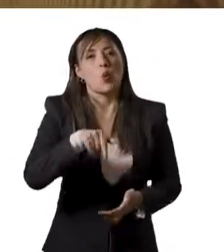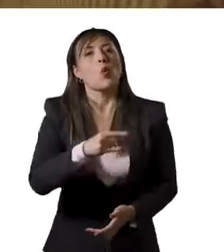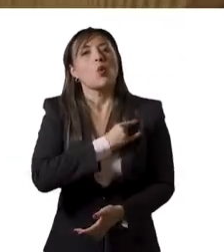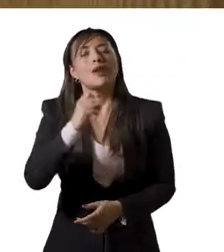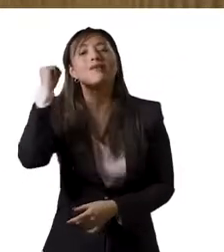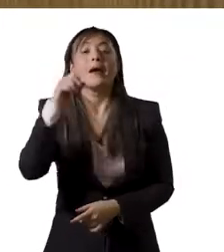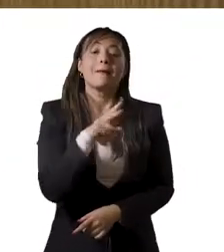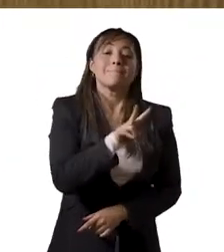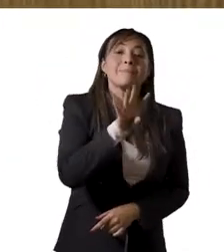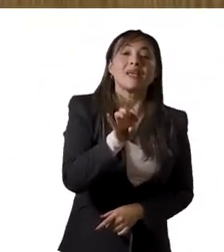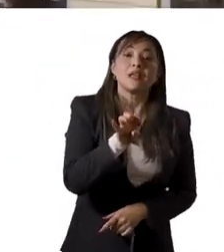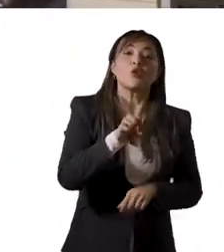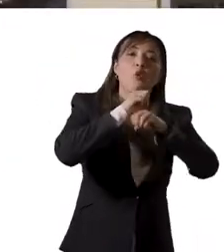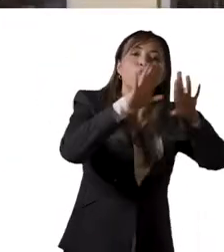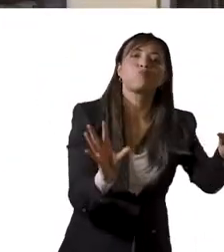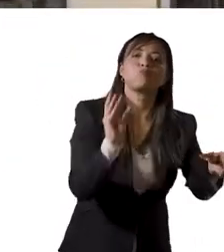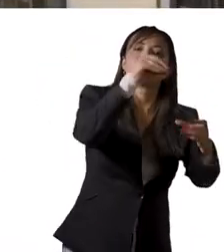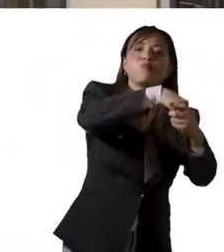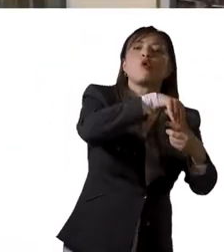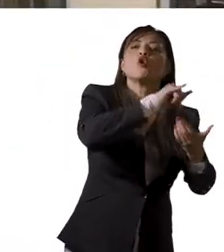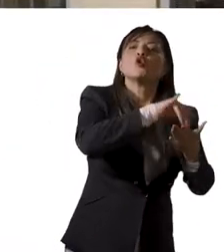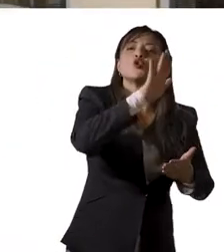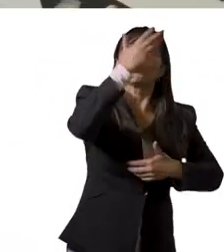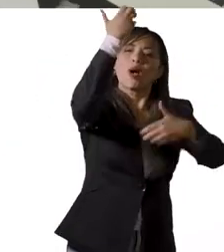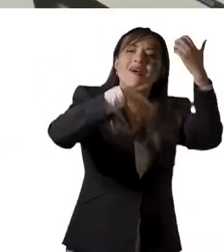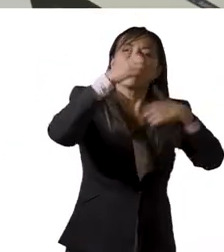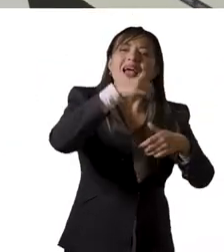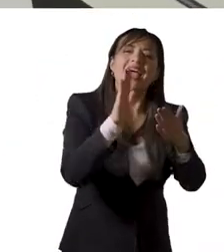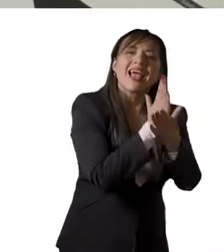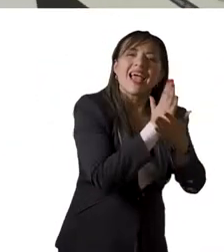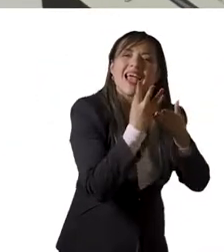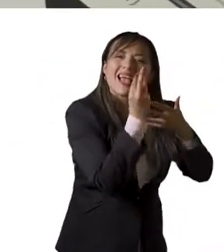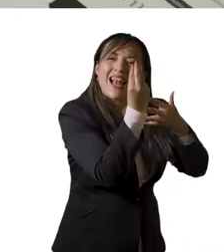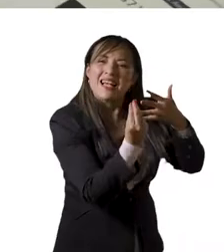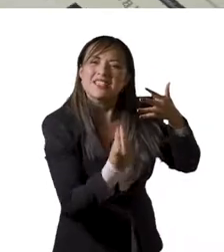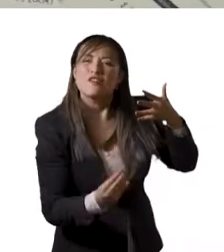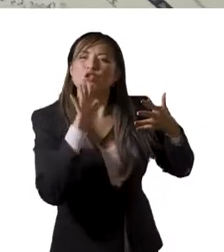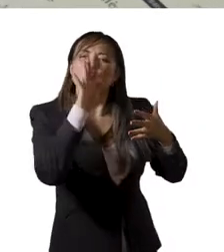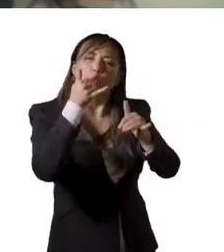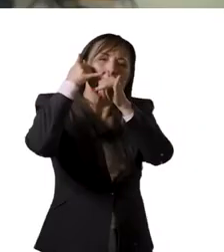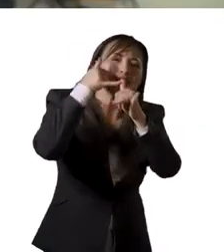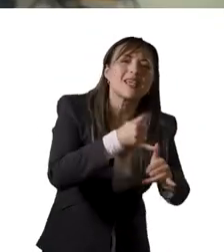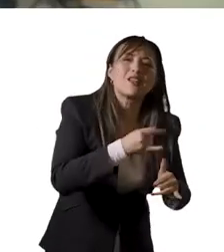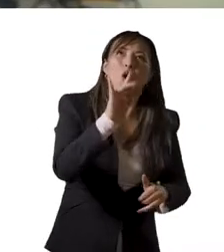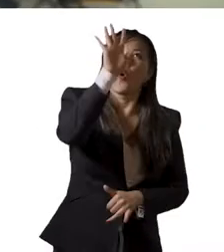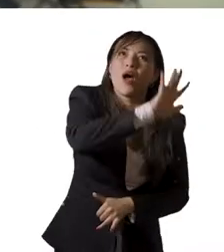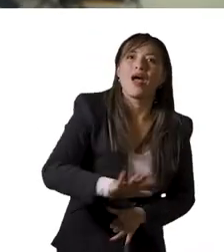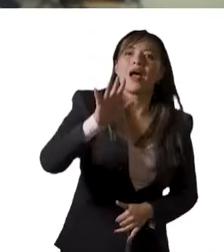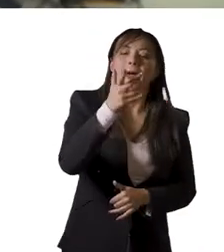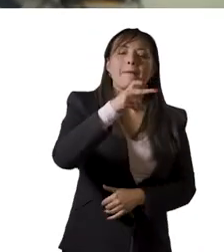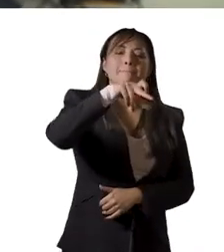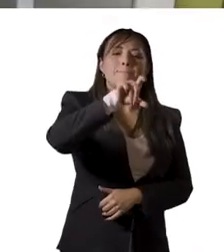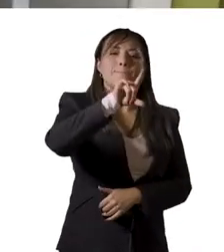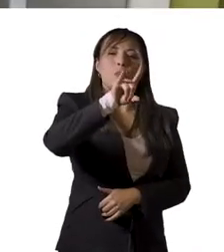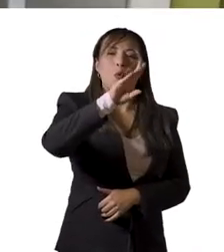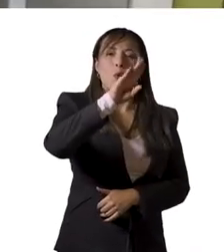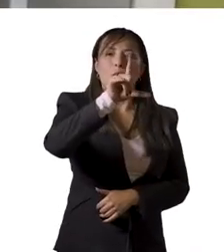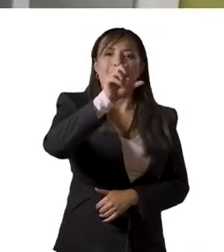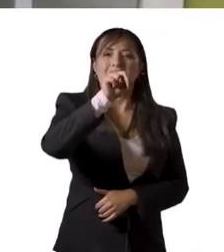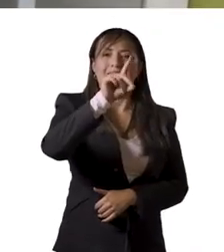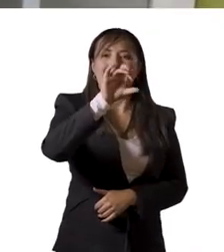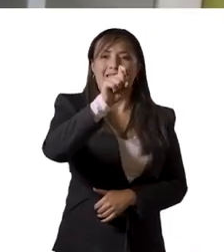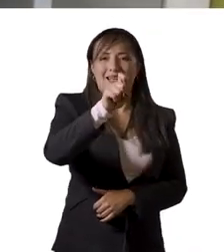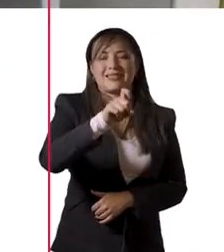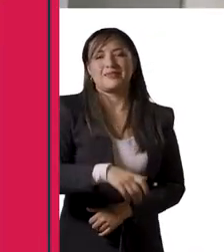se editan en la universidad, y 29 aparecen en el Sistema de Evaluación y Clasificación de Revistas Científicas Nacionales,